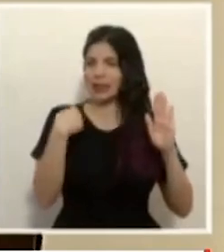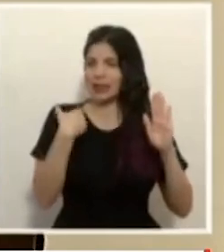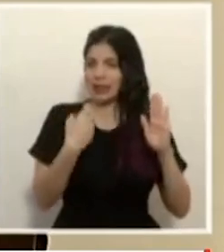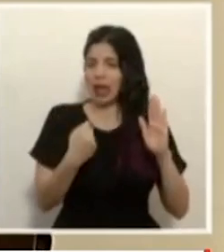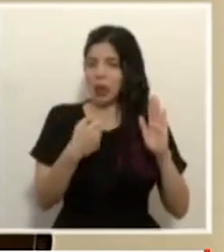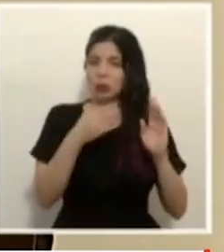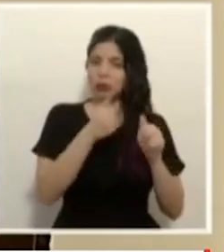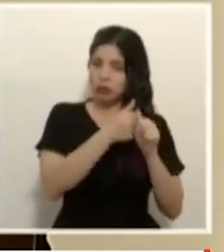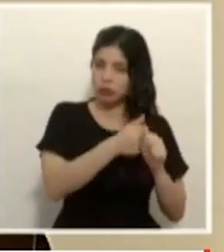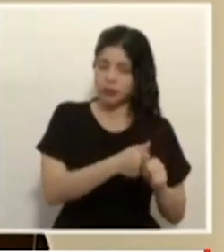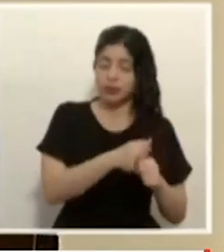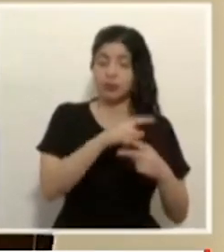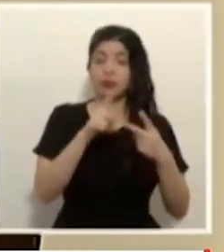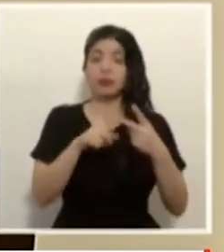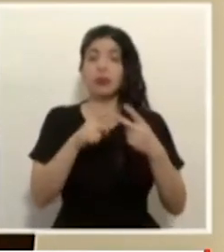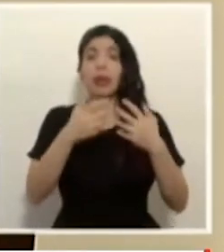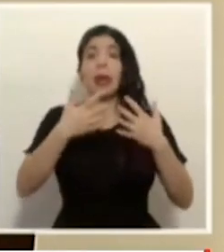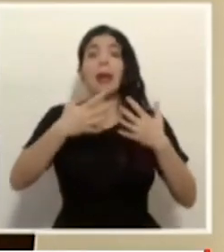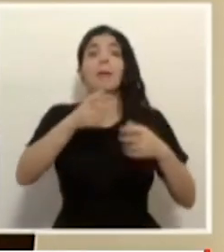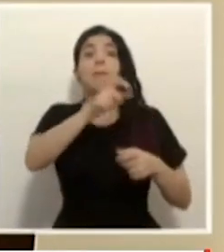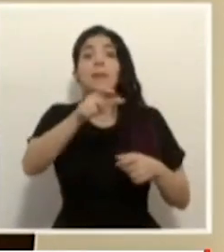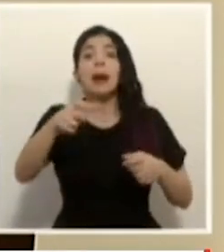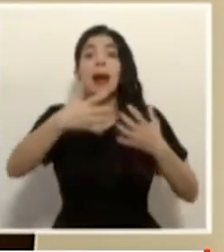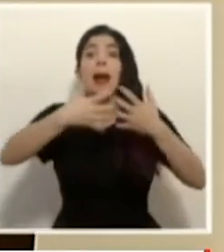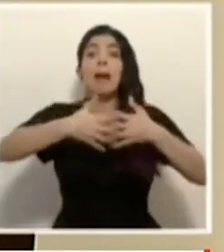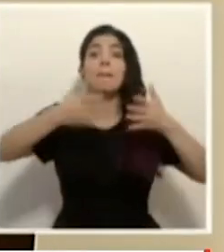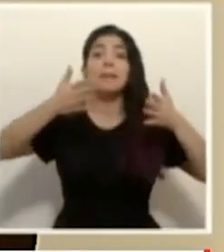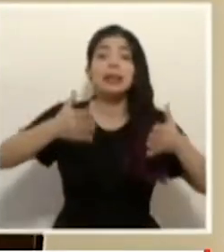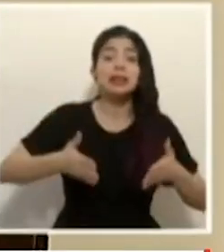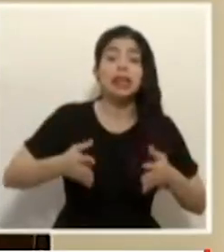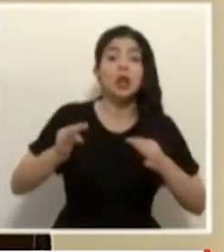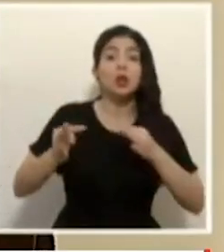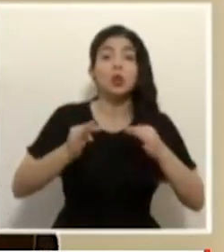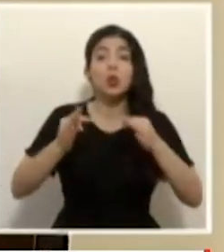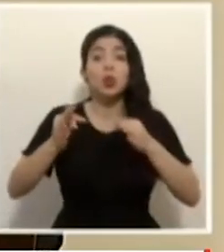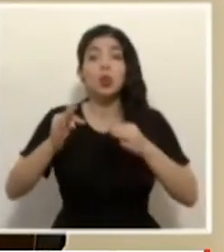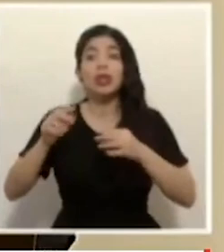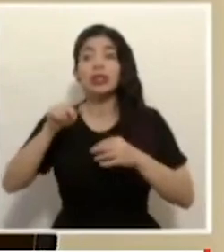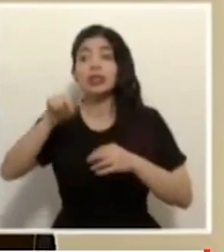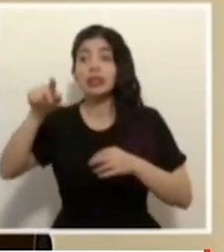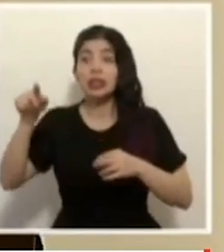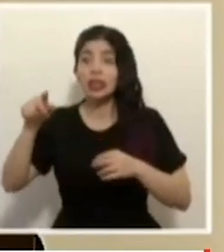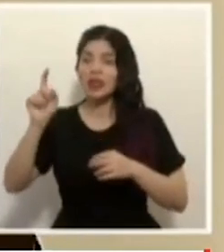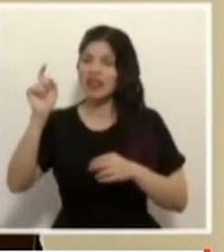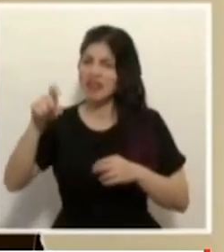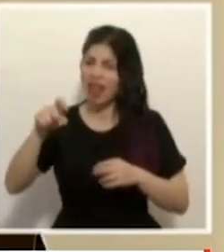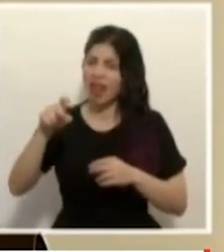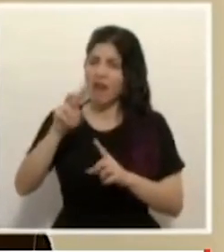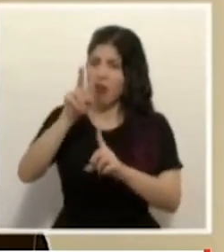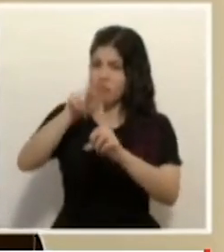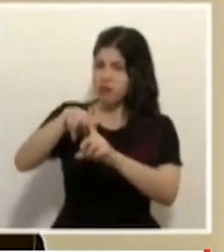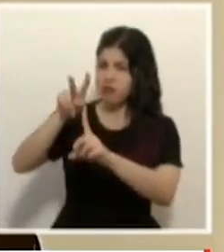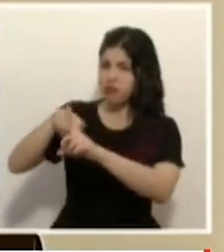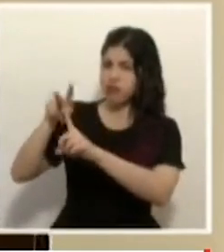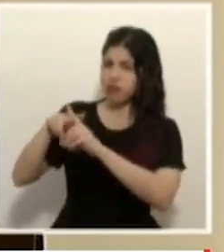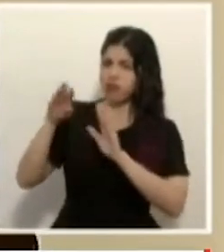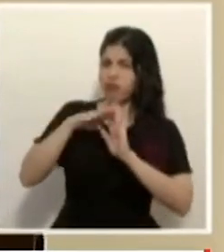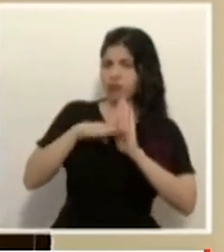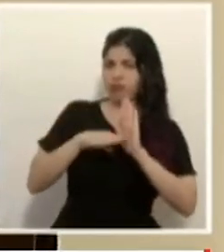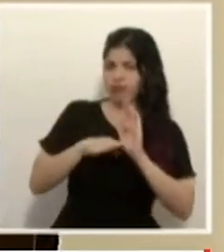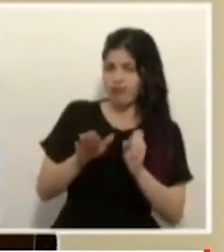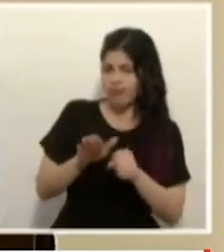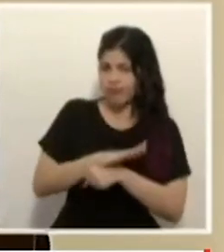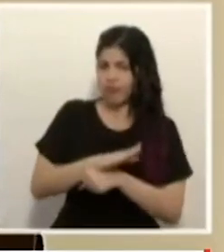empresarios turísticos y colaboradores de empresas turísticas que adopten con rigurosidad los protocolos y de los